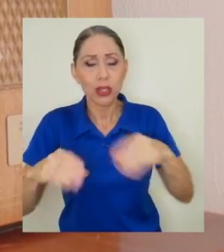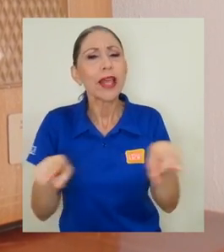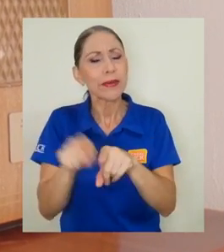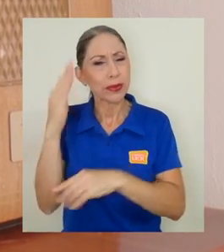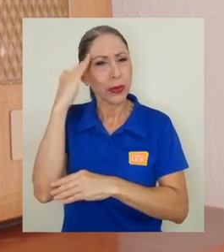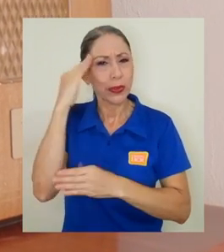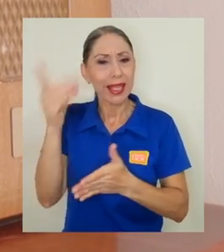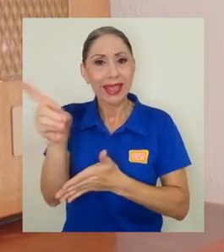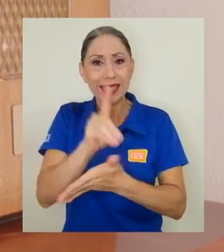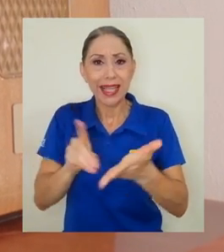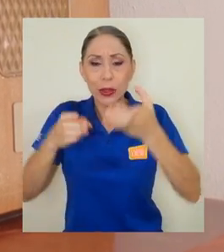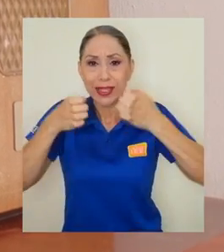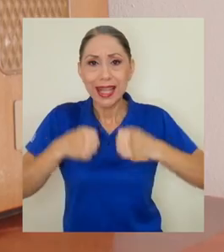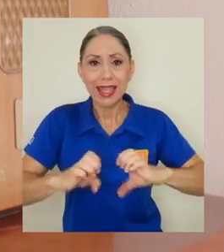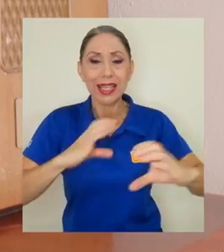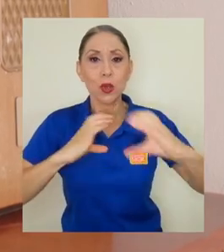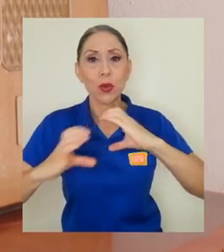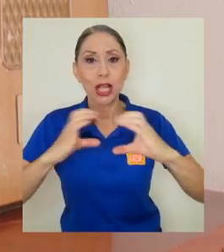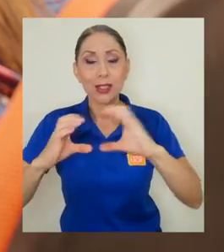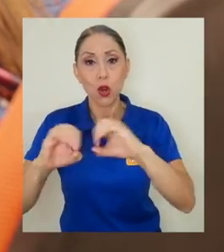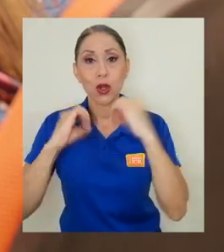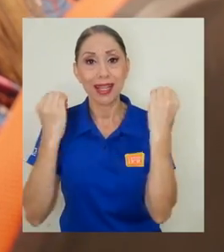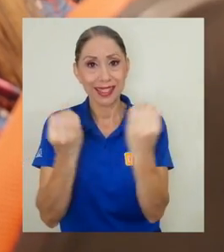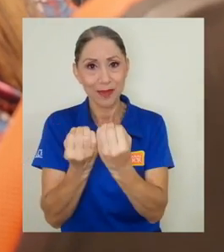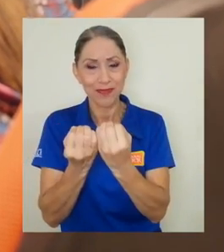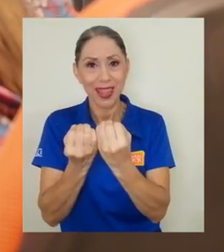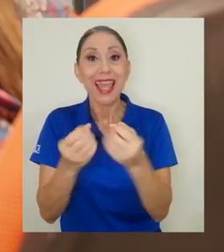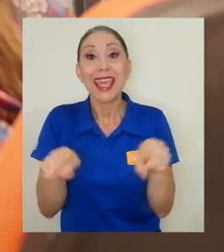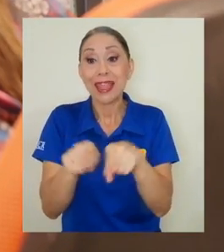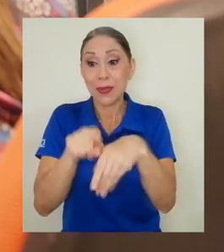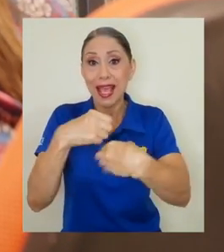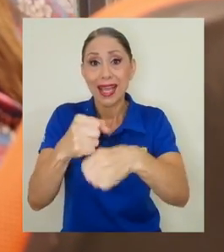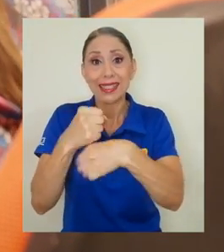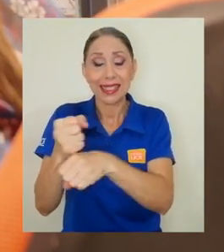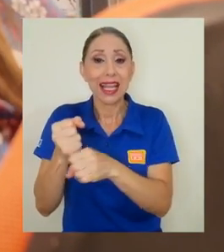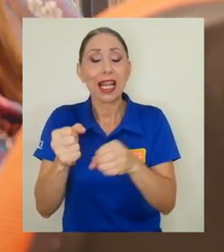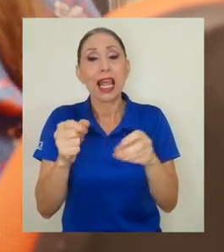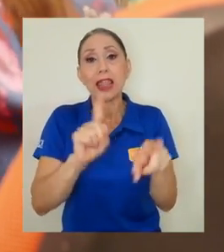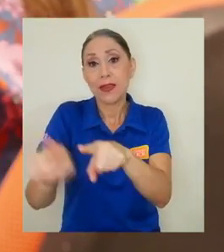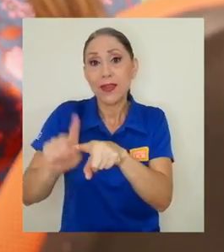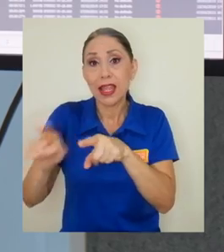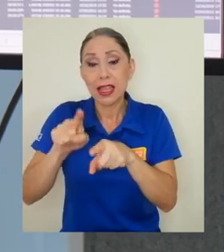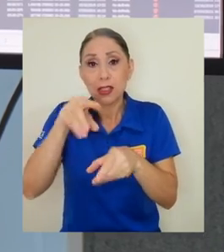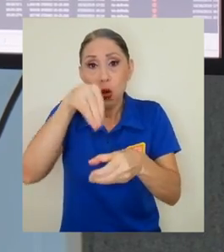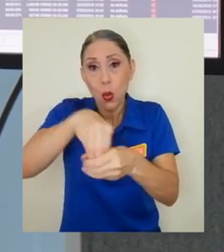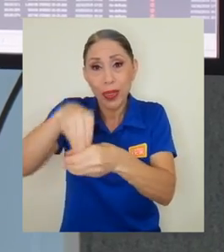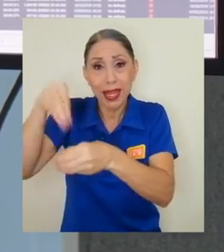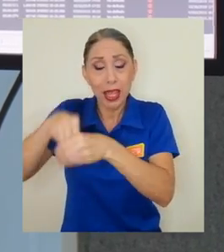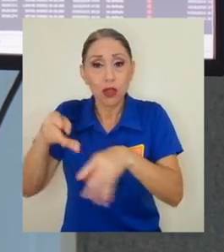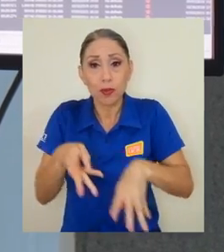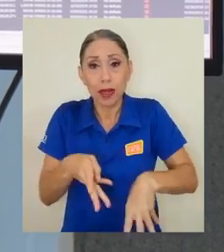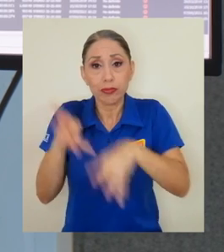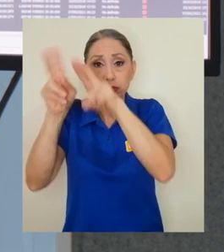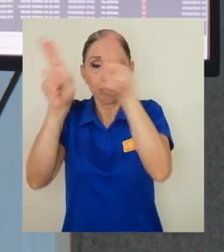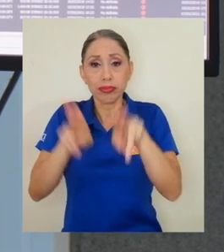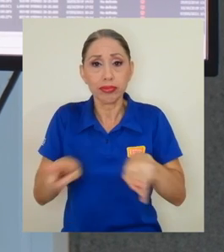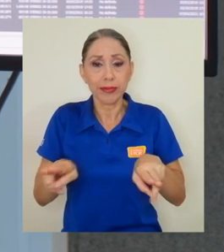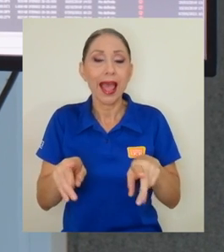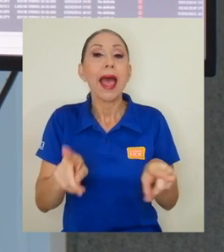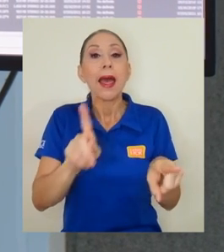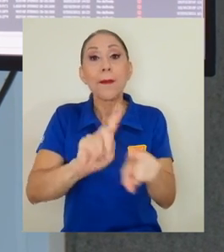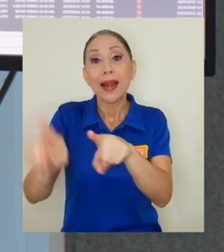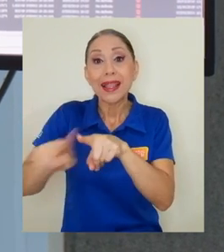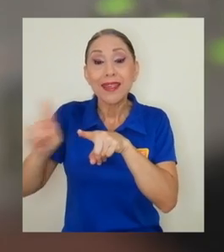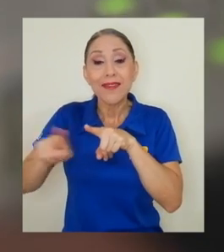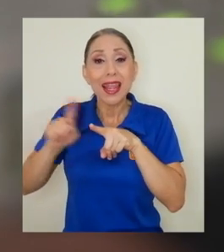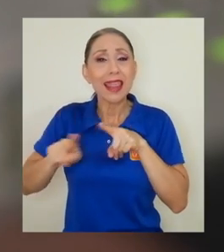del diseño de estrategias de comunicación organizacional y generación de contenidos para plataformas digitales. Dentro de sus prioridades para las radioemisoras